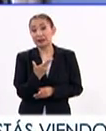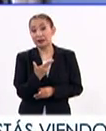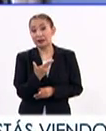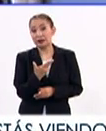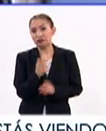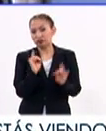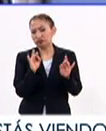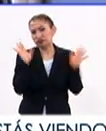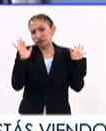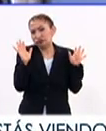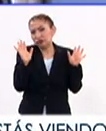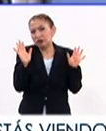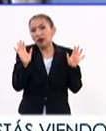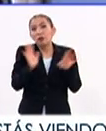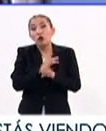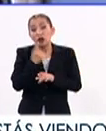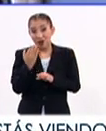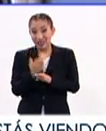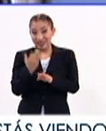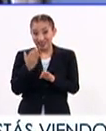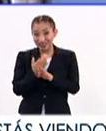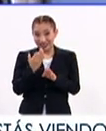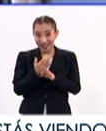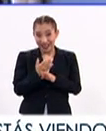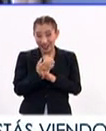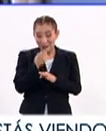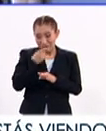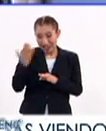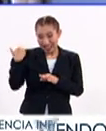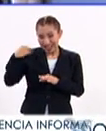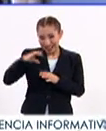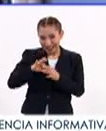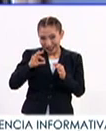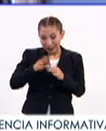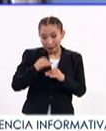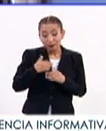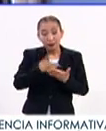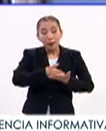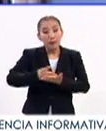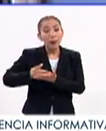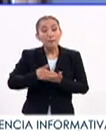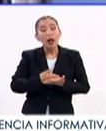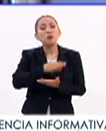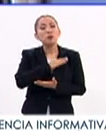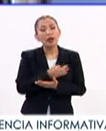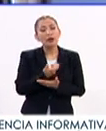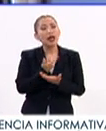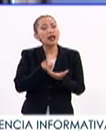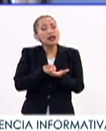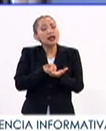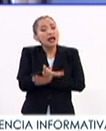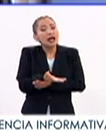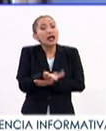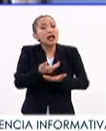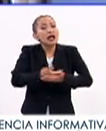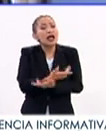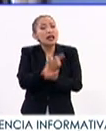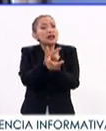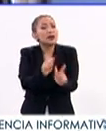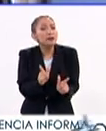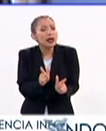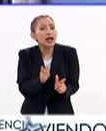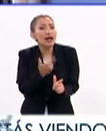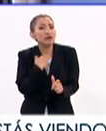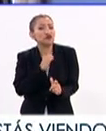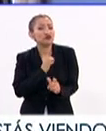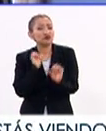través de las intervenciones que ahorita acabamos de comentar el bebé podrán hacer libre de infección. Si